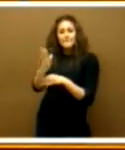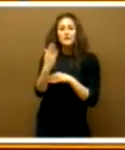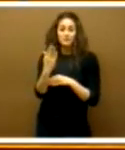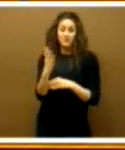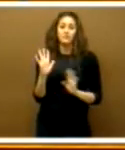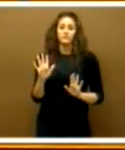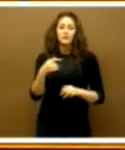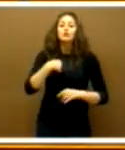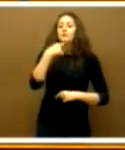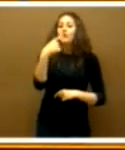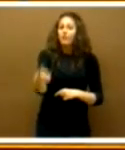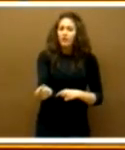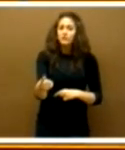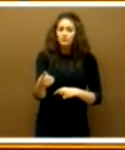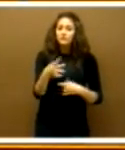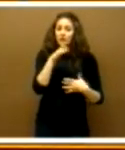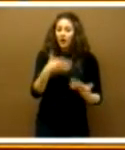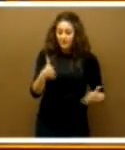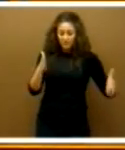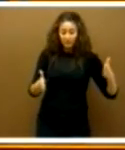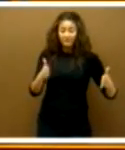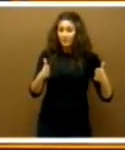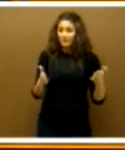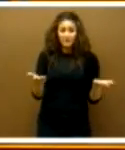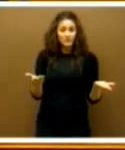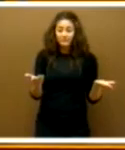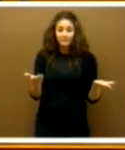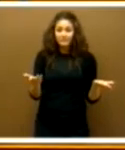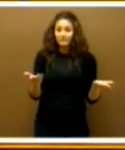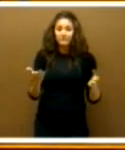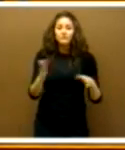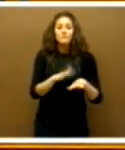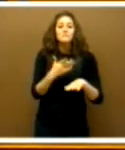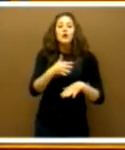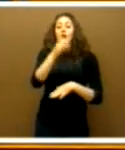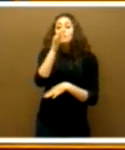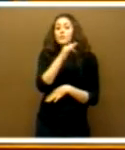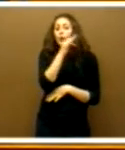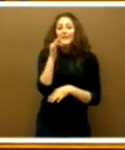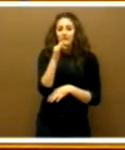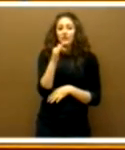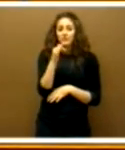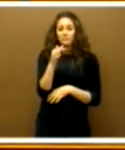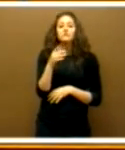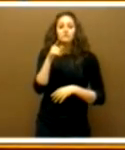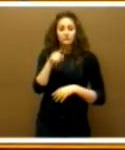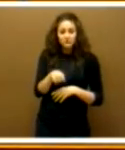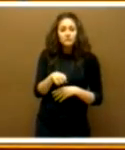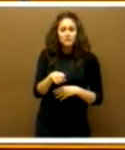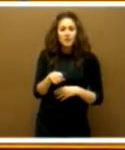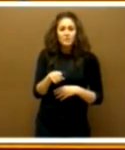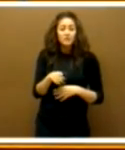digo que es el momento más oportunista para poder prometer y, desde luego, como siempre,